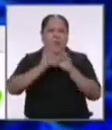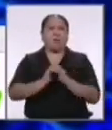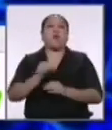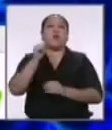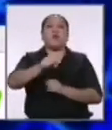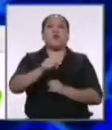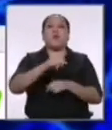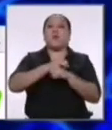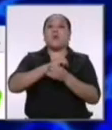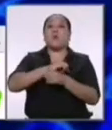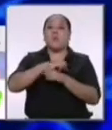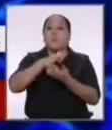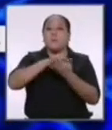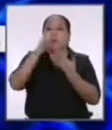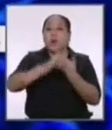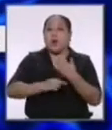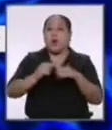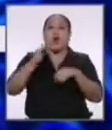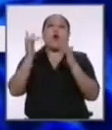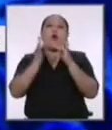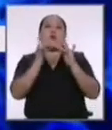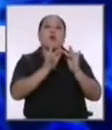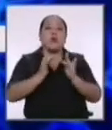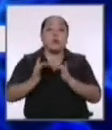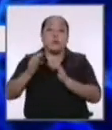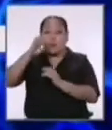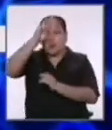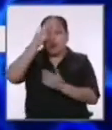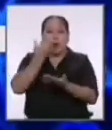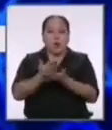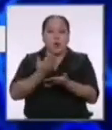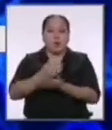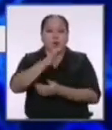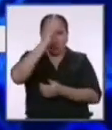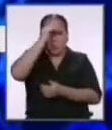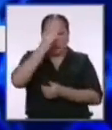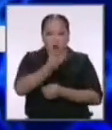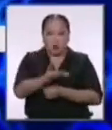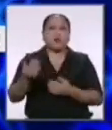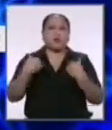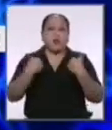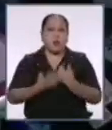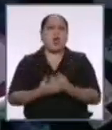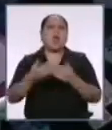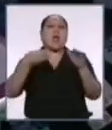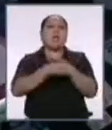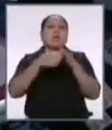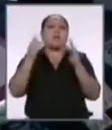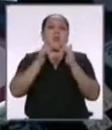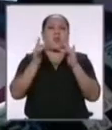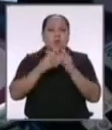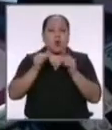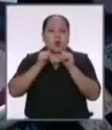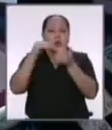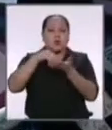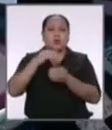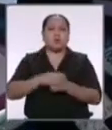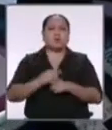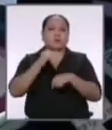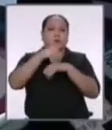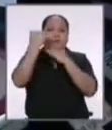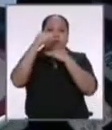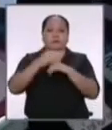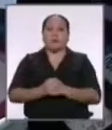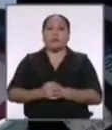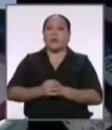conecta perú para garantizar que todos nuestros chicos y chicas tengan acceso a internet y puedan seguir estudiando muy bien le haría